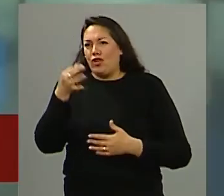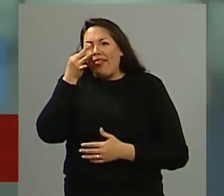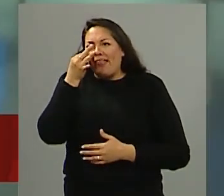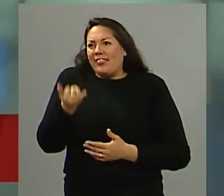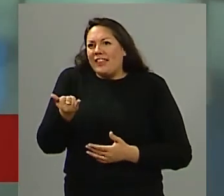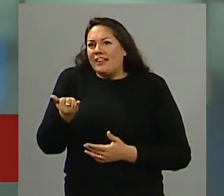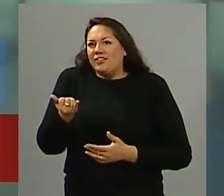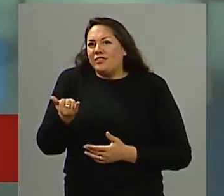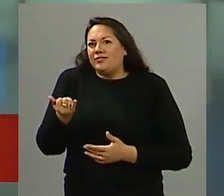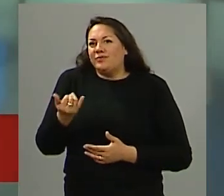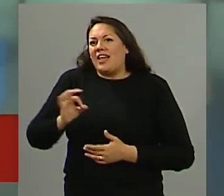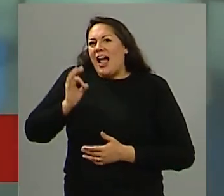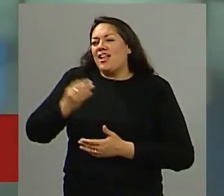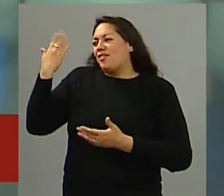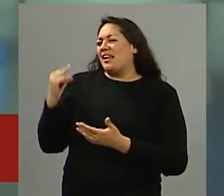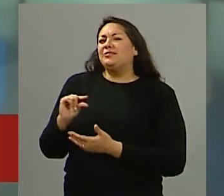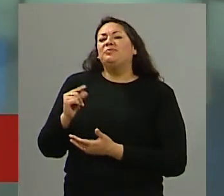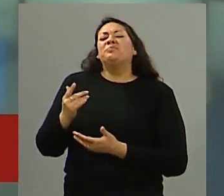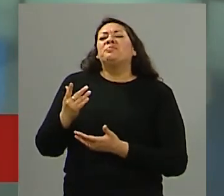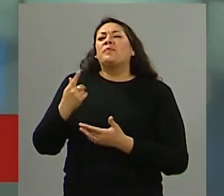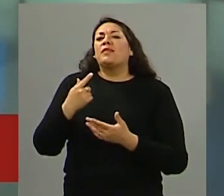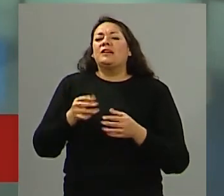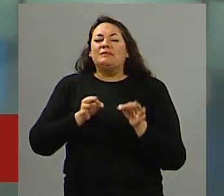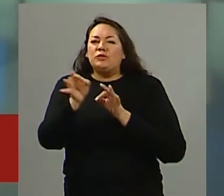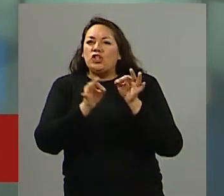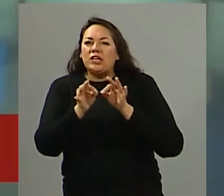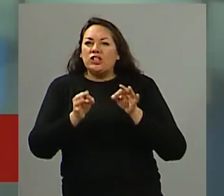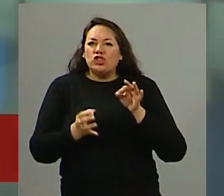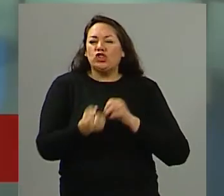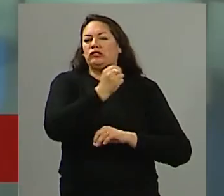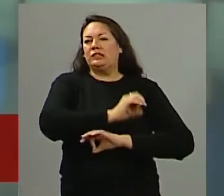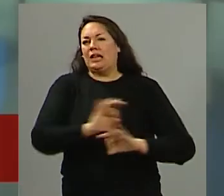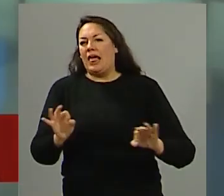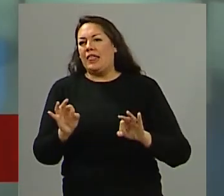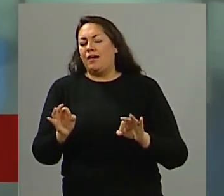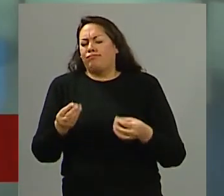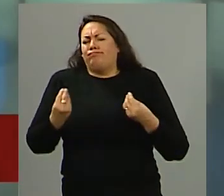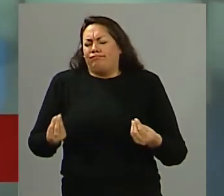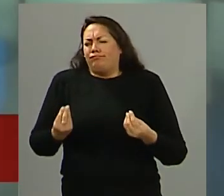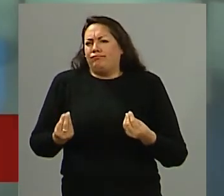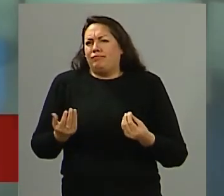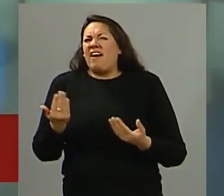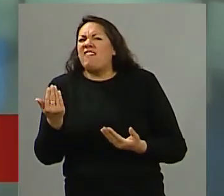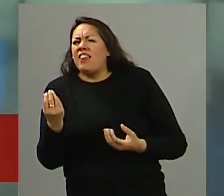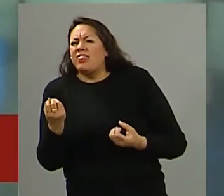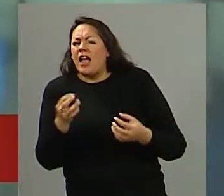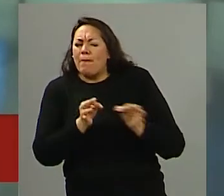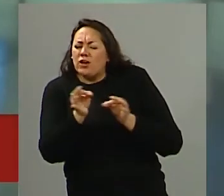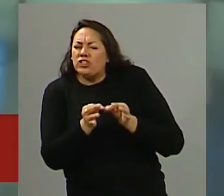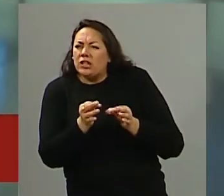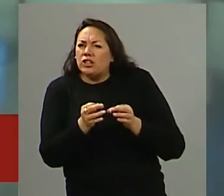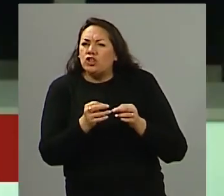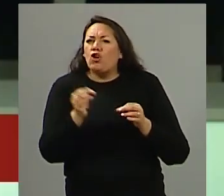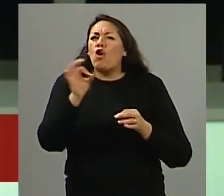en los últimos años de distintos proyectos que no se terminan plasmando ¿qué entendés vos que es lo que falta para que se concreten?